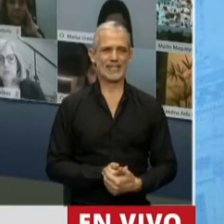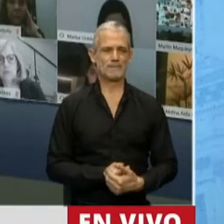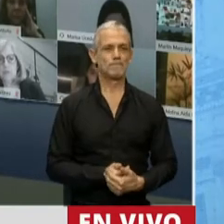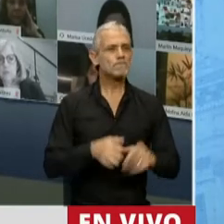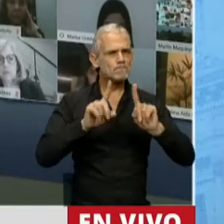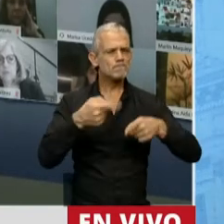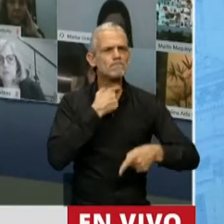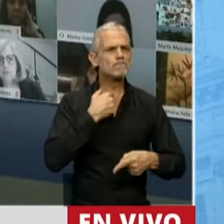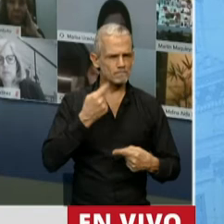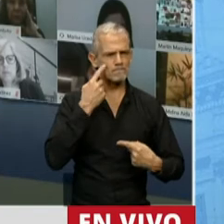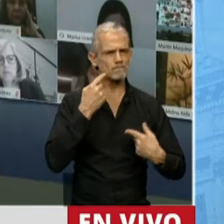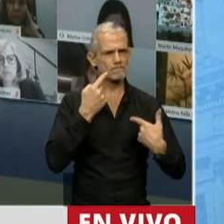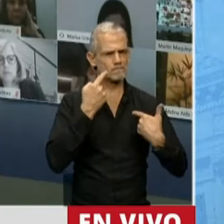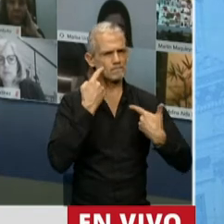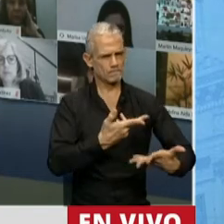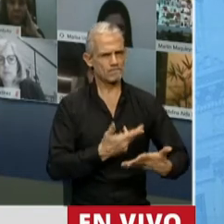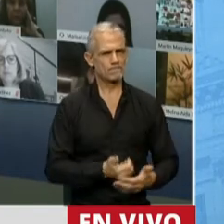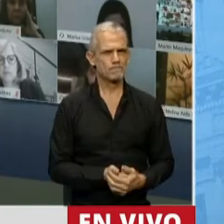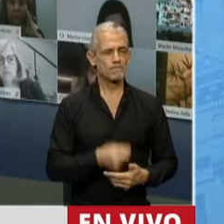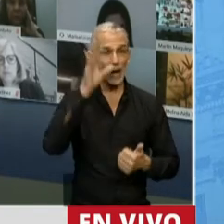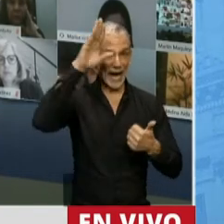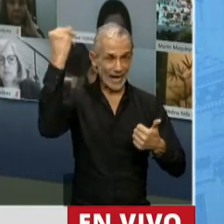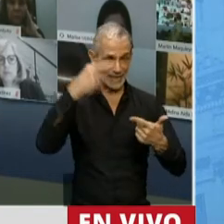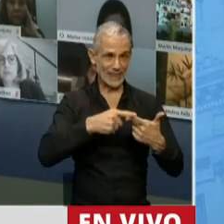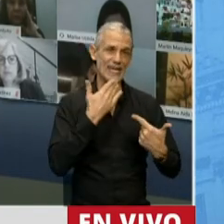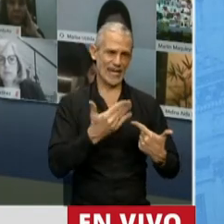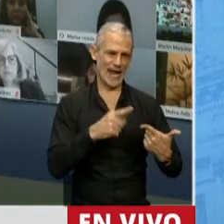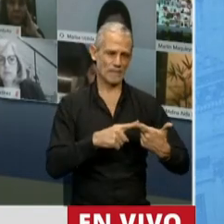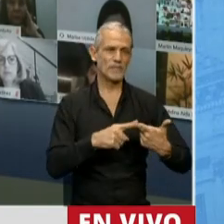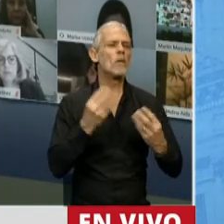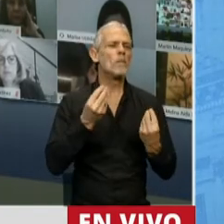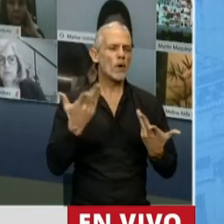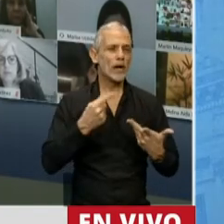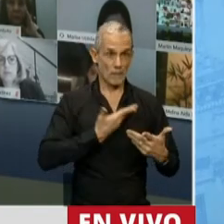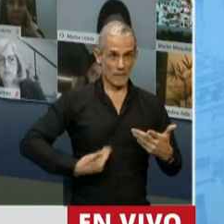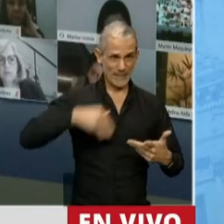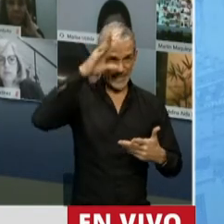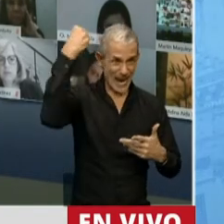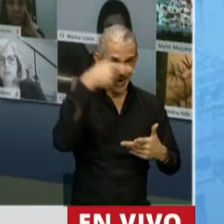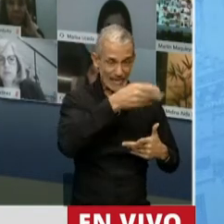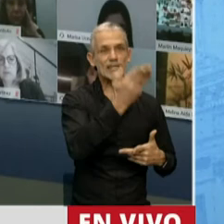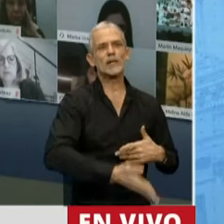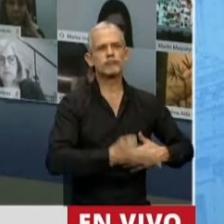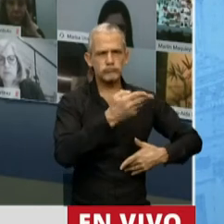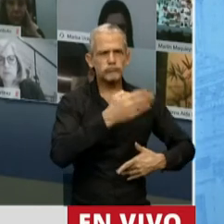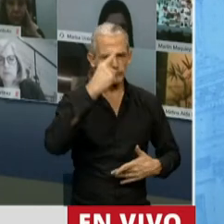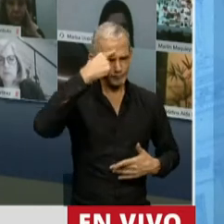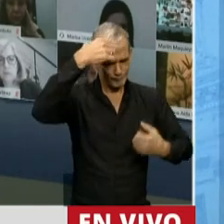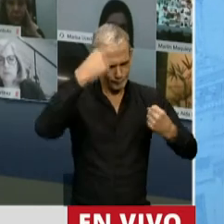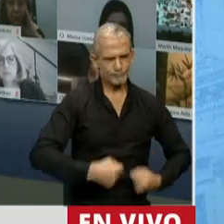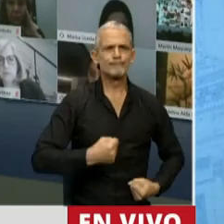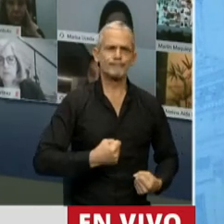También quiero reconocer a Cristina porque durante su presidencia tuvo la voluntad y la convicción